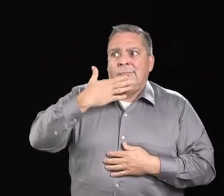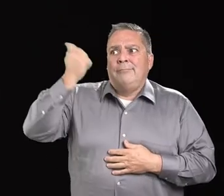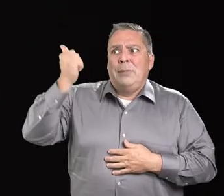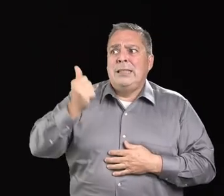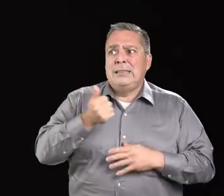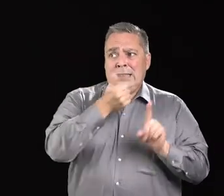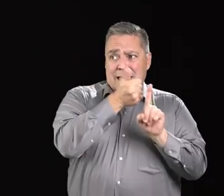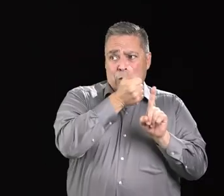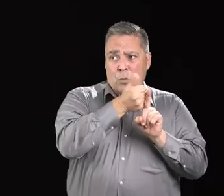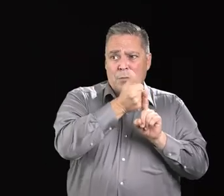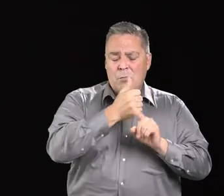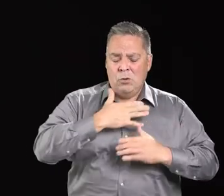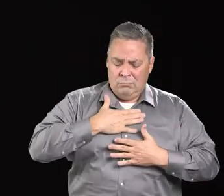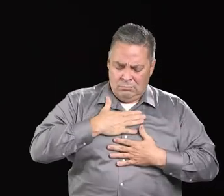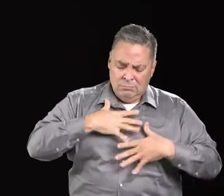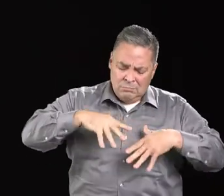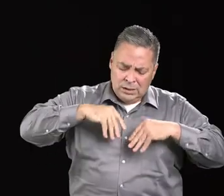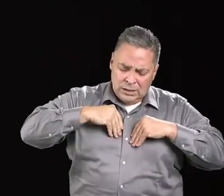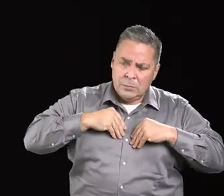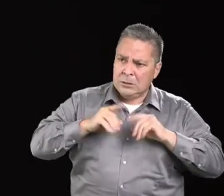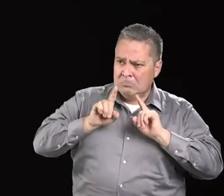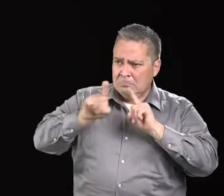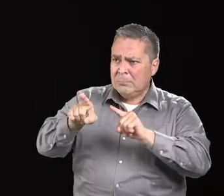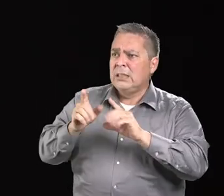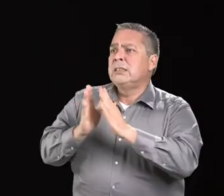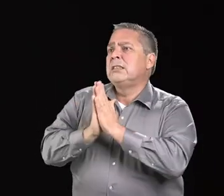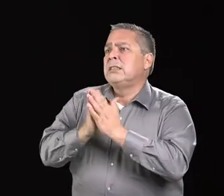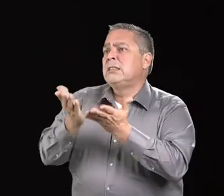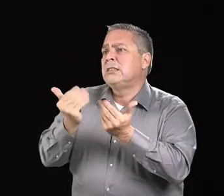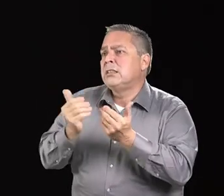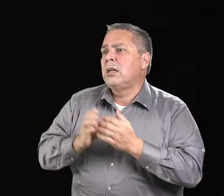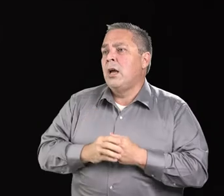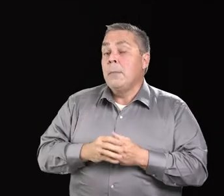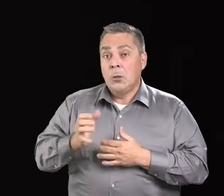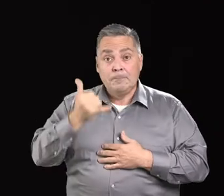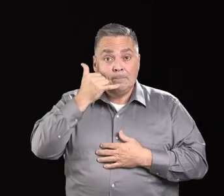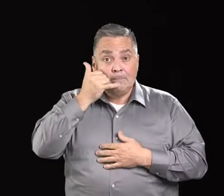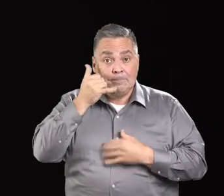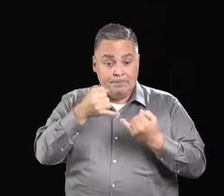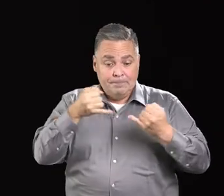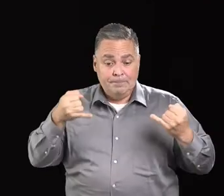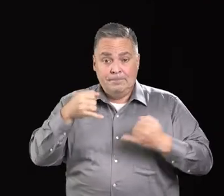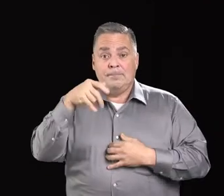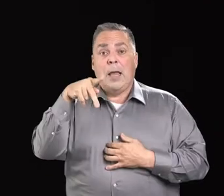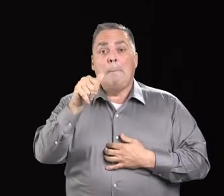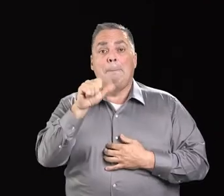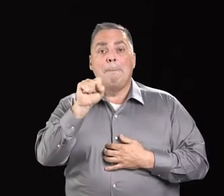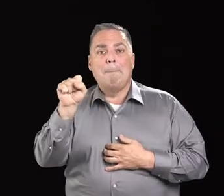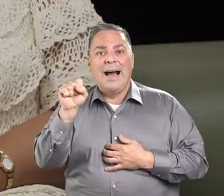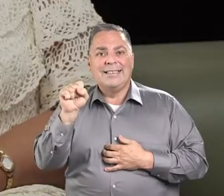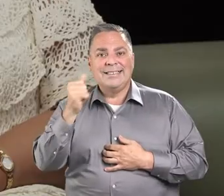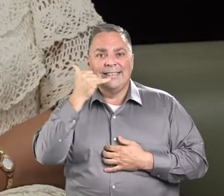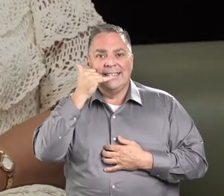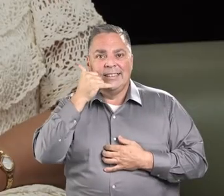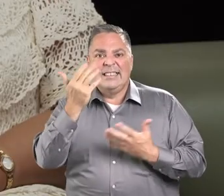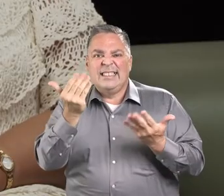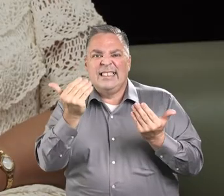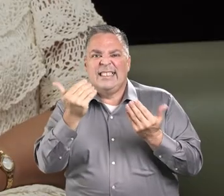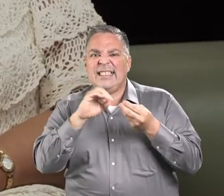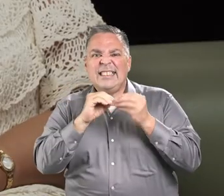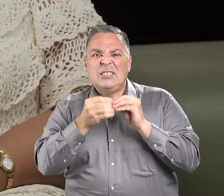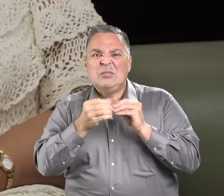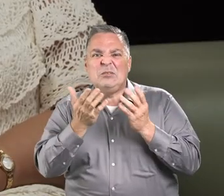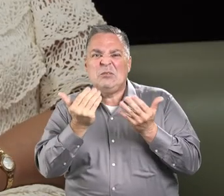vayan voluntariamente a solicitar estos servicios y para ello tienen disponible la línea Paz. ¿Nos puede decir el número de la línea para que las personas